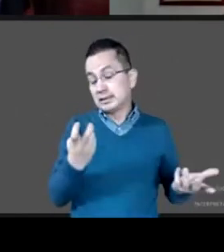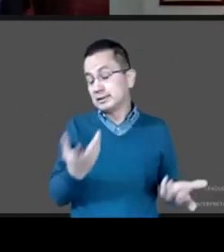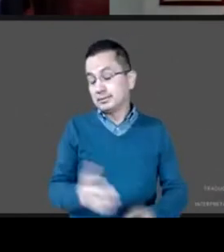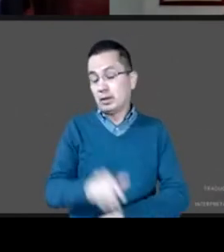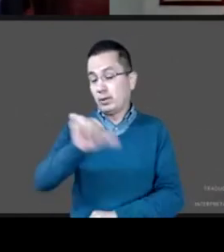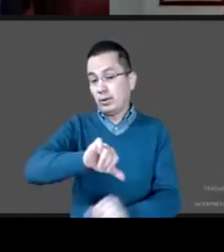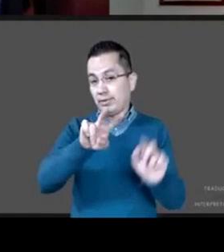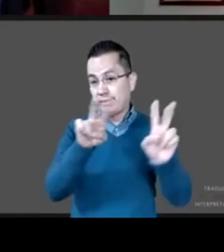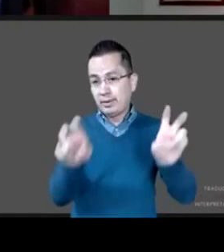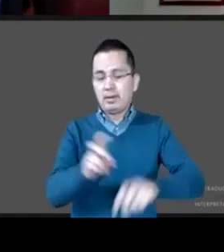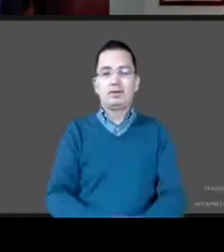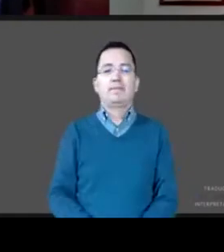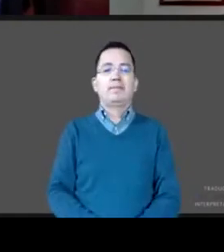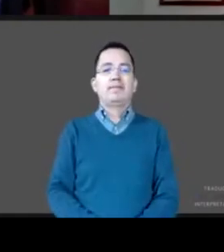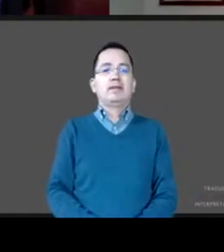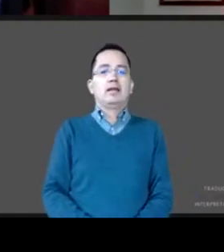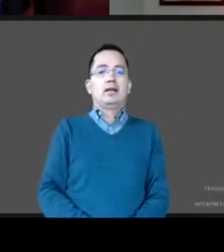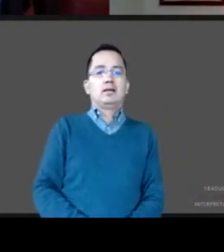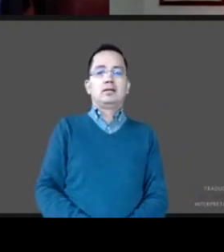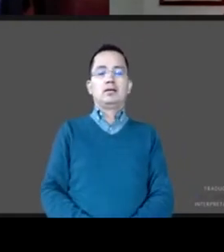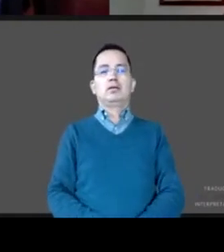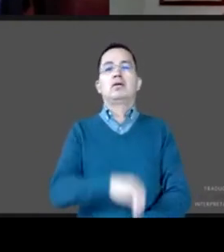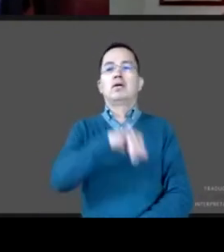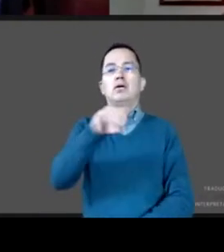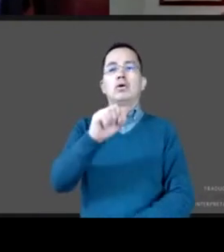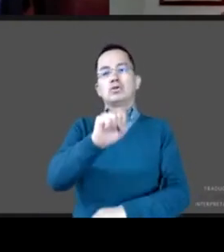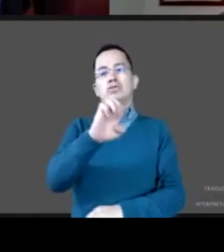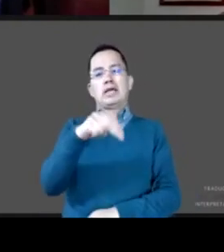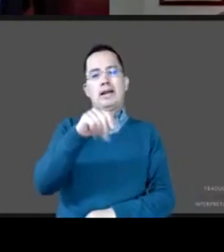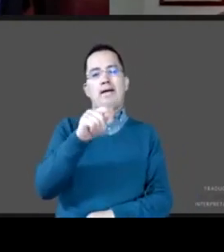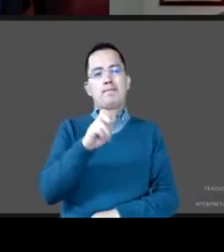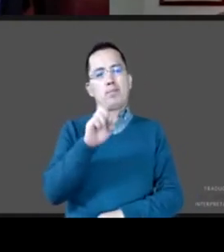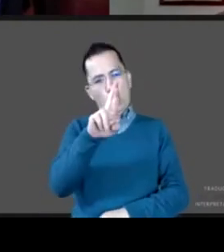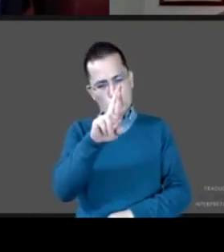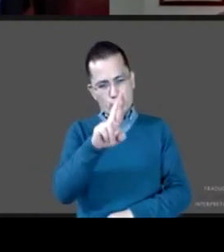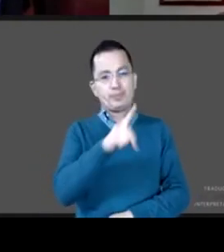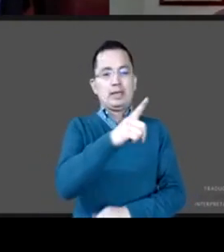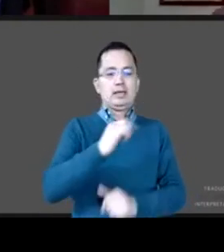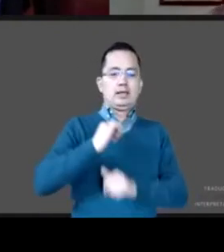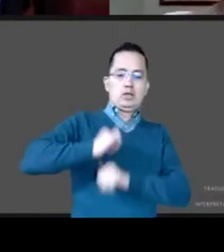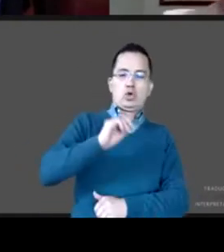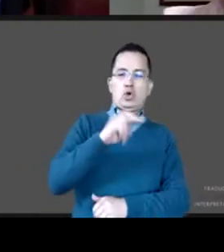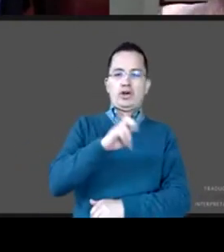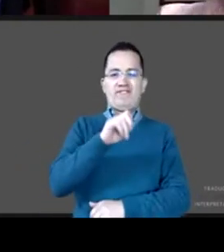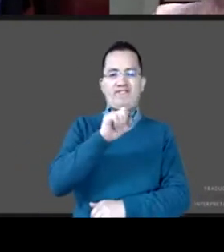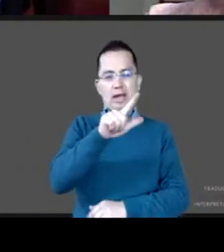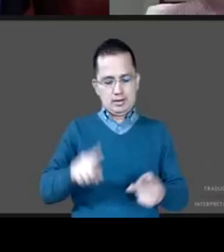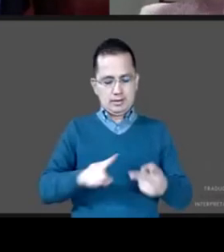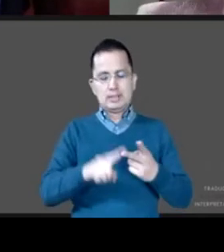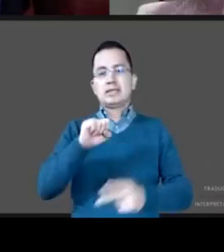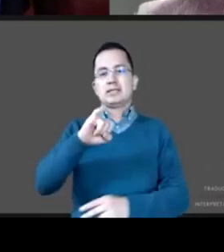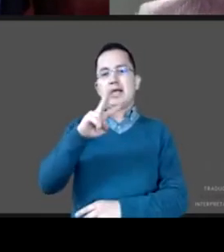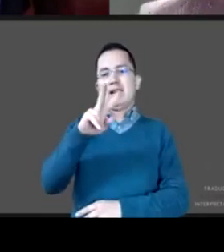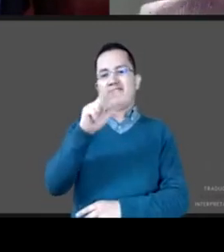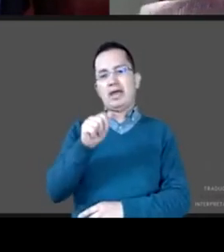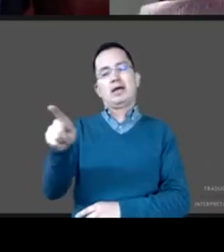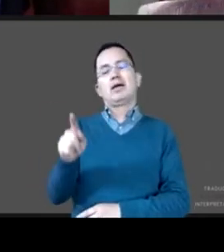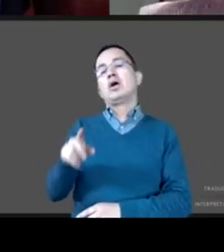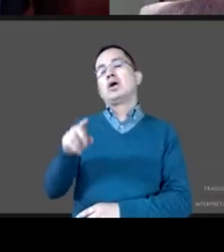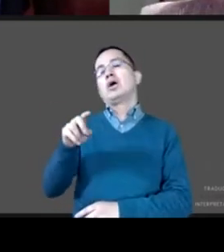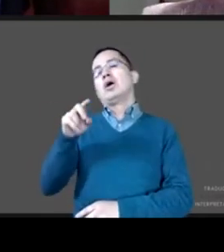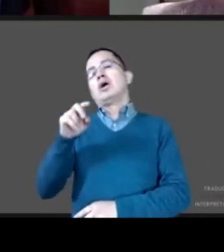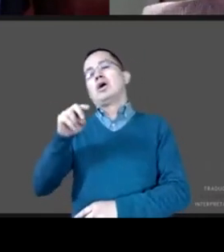José Navarro Cruz, secretario ejecutivo del CONEVAL, Silvia Novoa, World Vision, María Luis Fuentes, académico